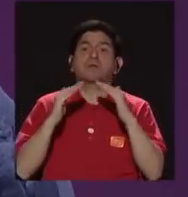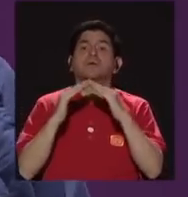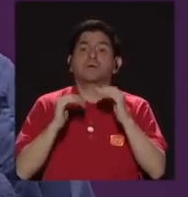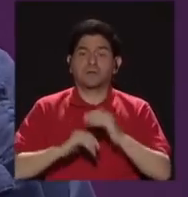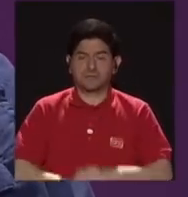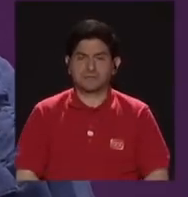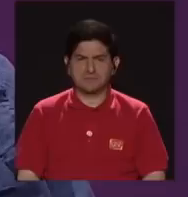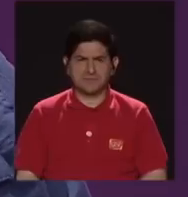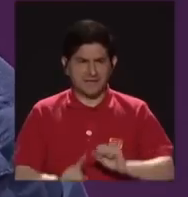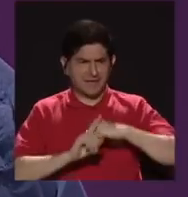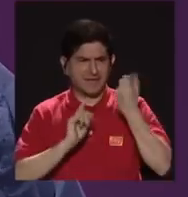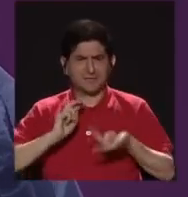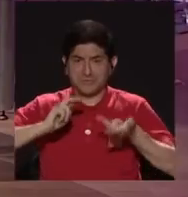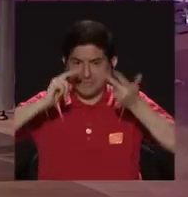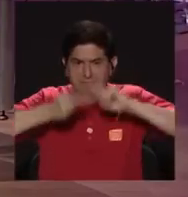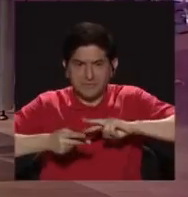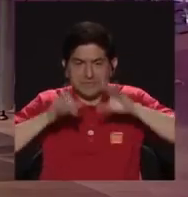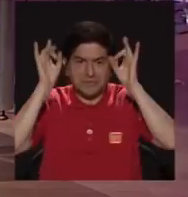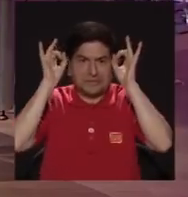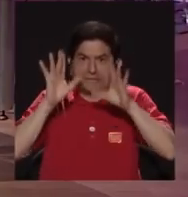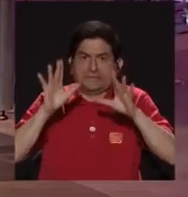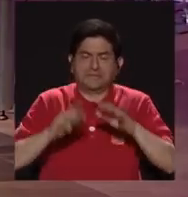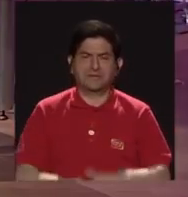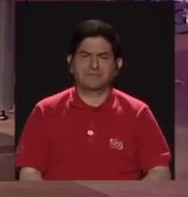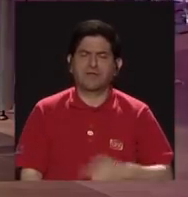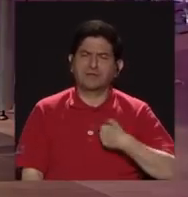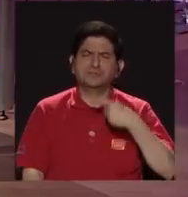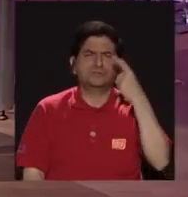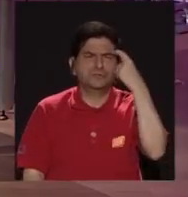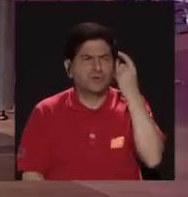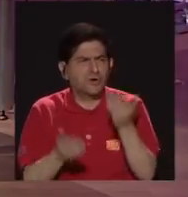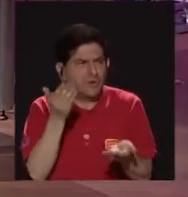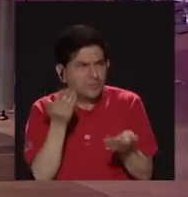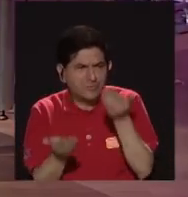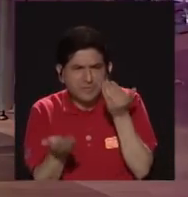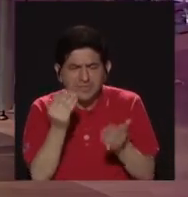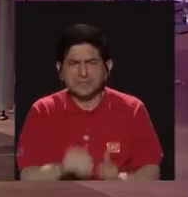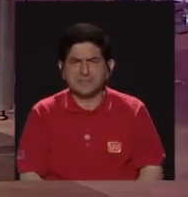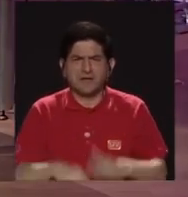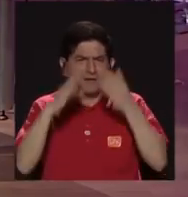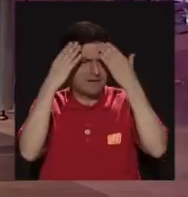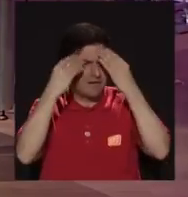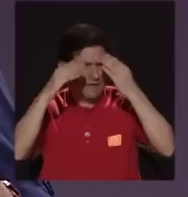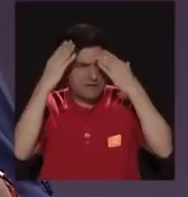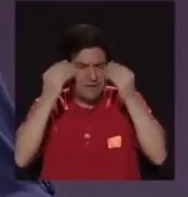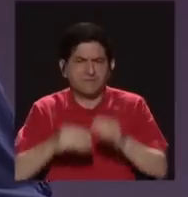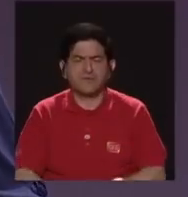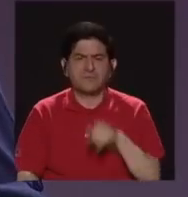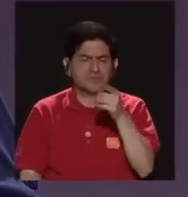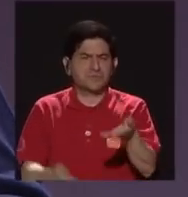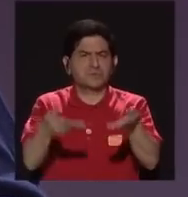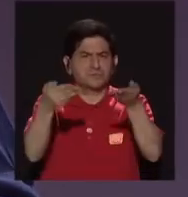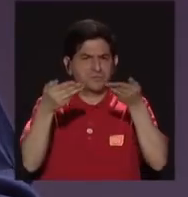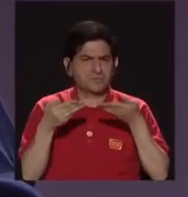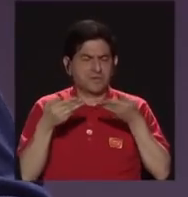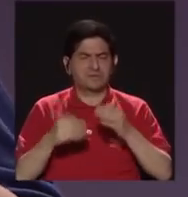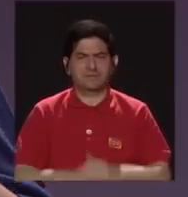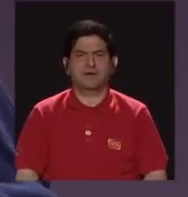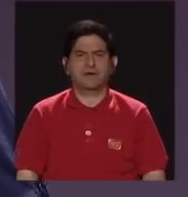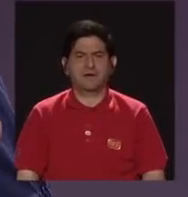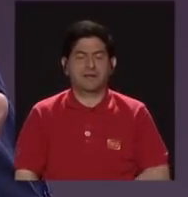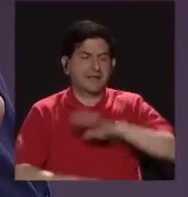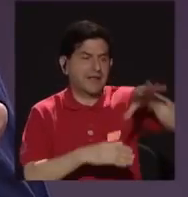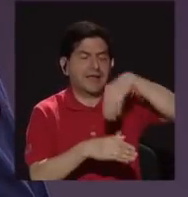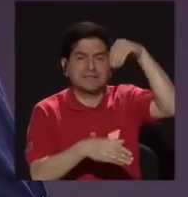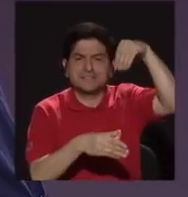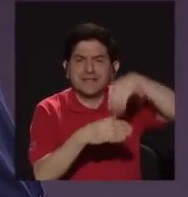una paradoja tremenda, ¿no? Me hace pensar, Julie, en una información que nos pasaste, que nos da el